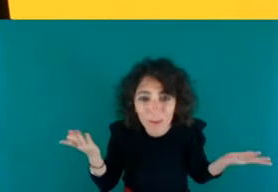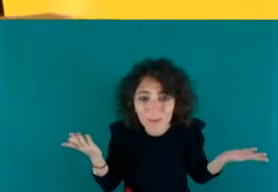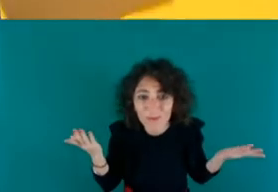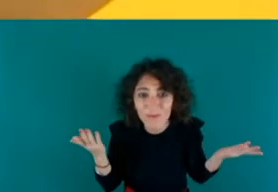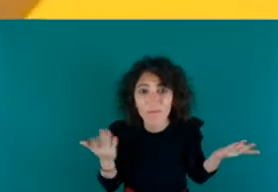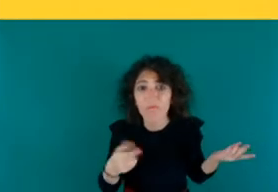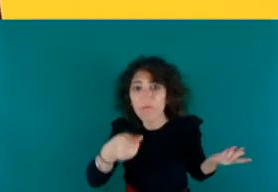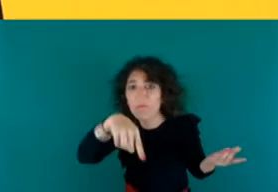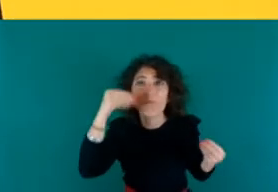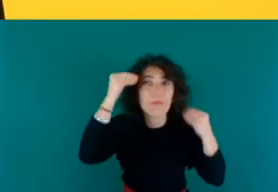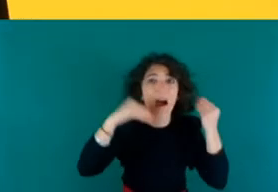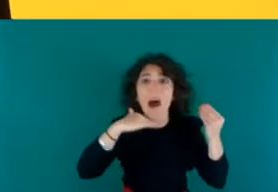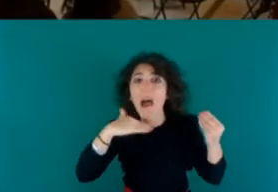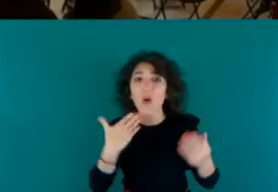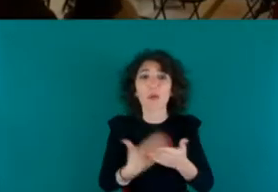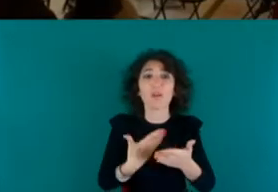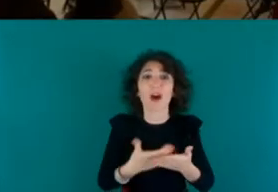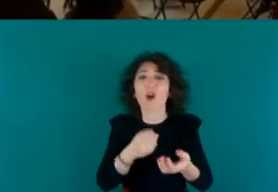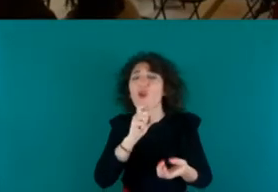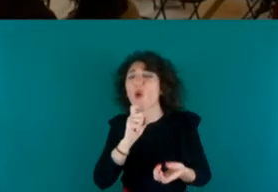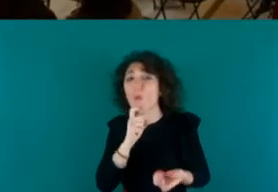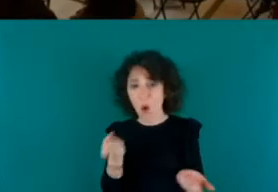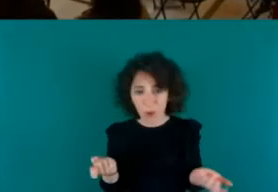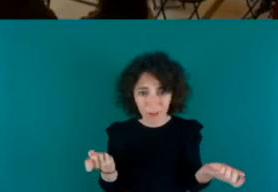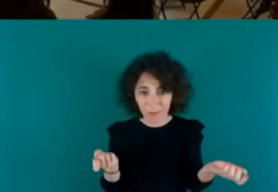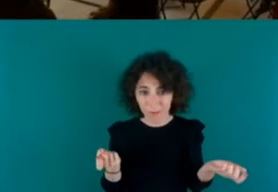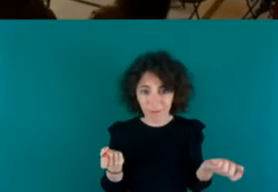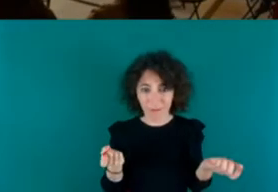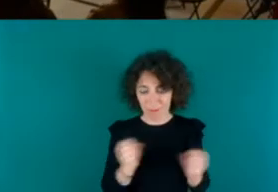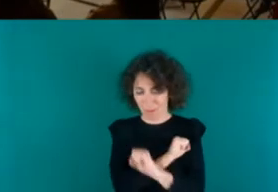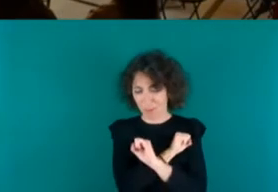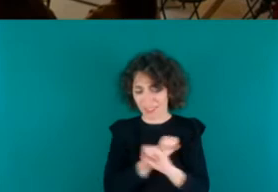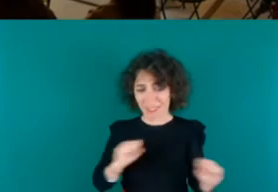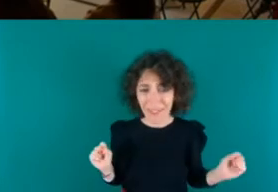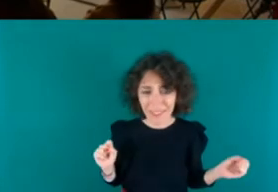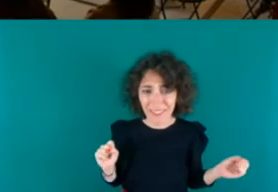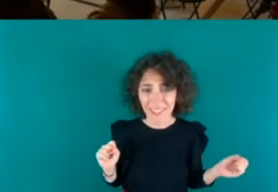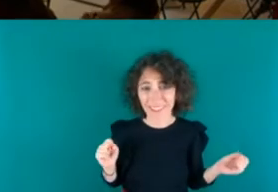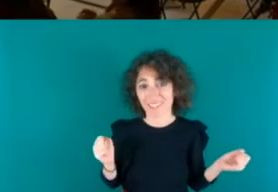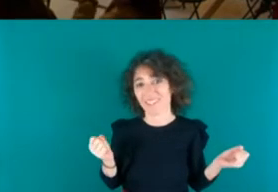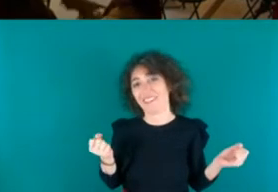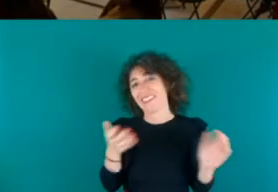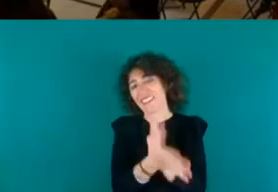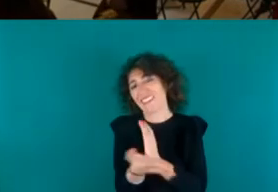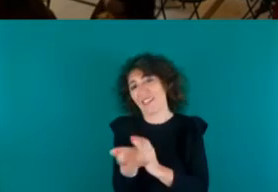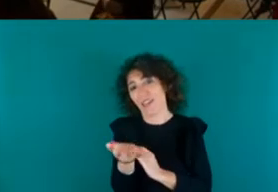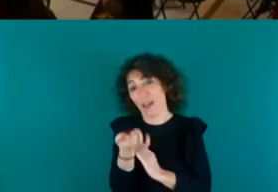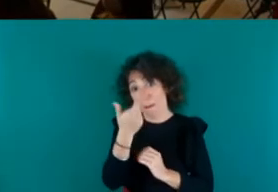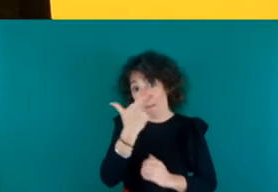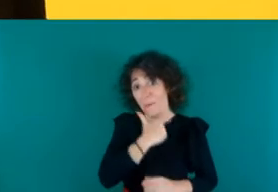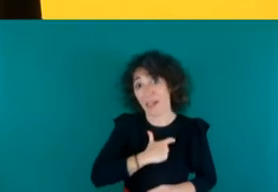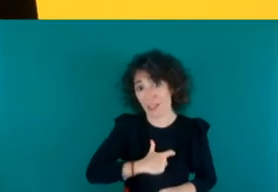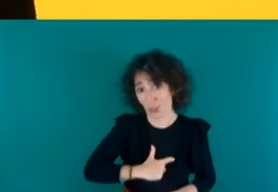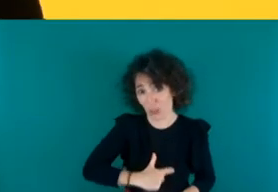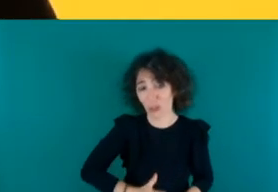fórmula? ¿Cómo se puede demostrar eso? Es que no hay fórmula. Entonces, claro, ¿qué implica esto? Que la persona que solicita